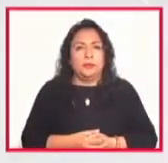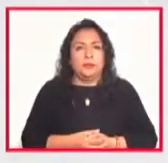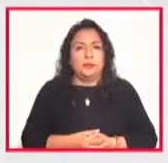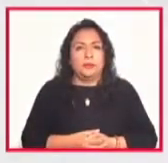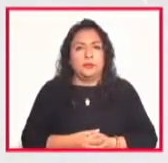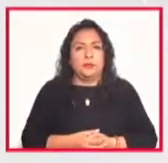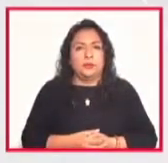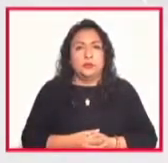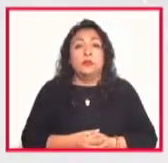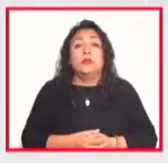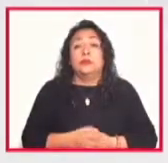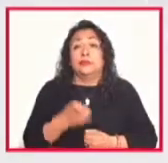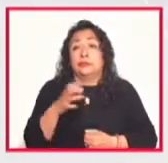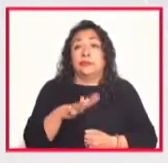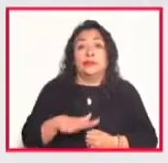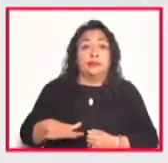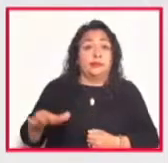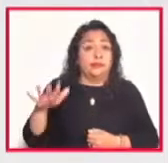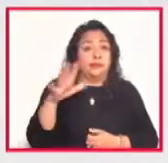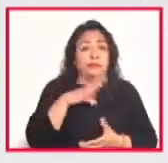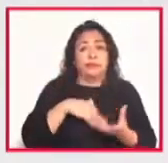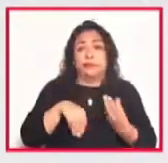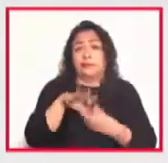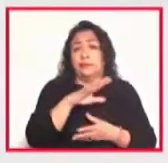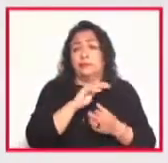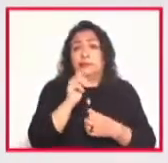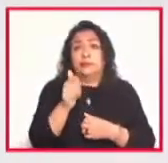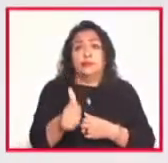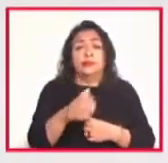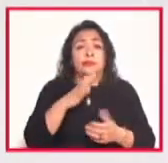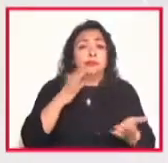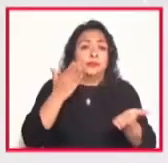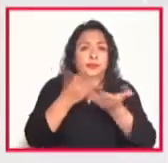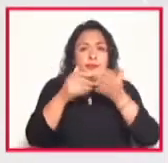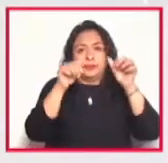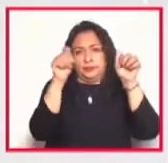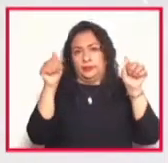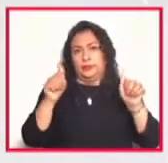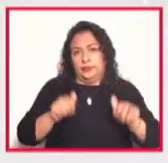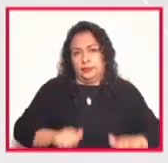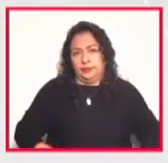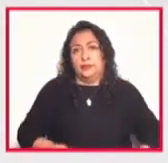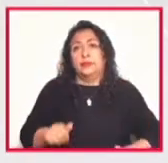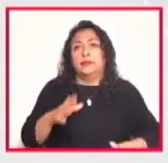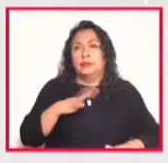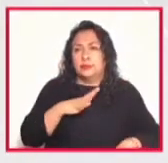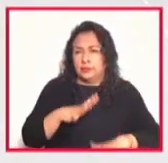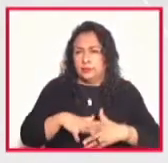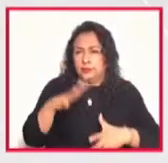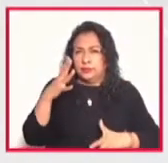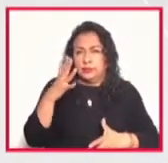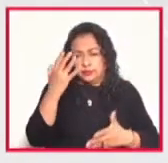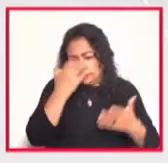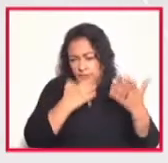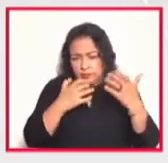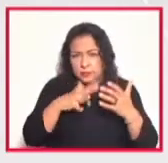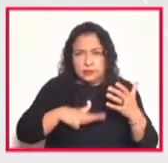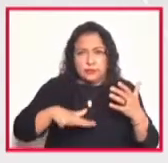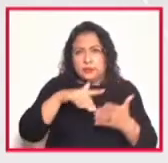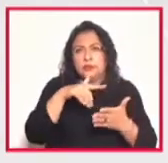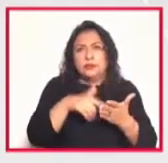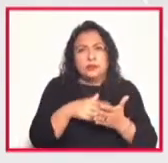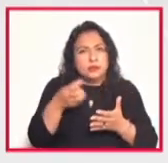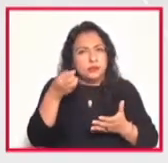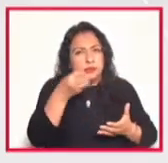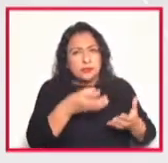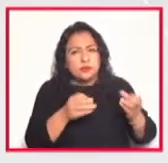es un espacio autosustentable que ofrece propuestas artísticas que nacen en su mayoría del análisis del entorno y que enriquecen